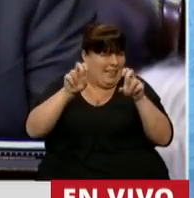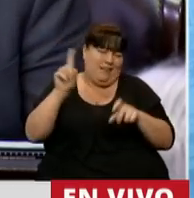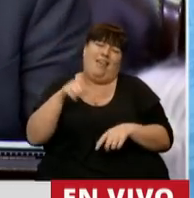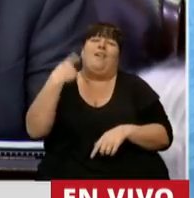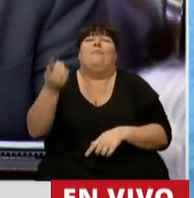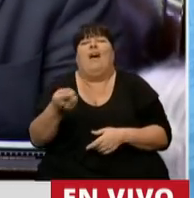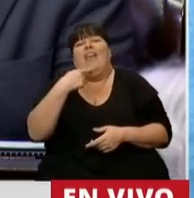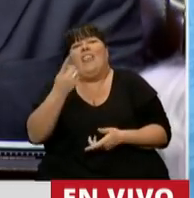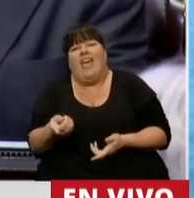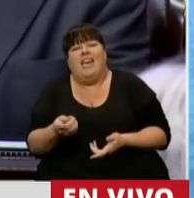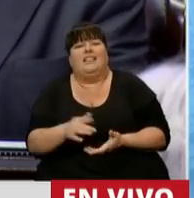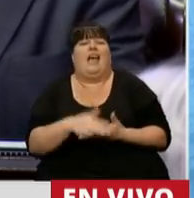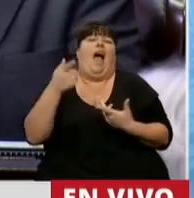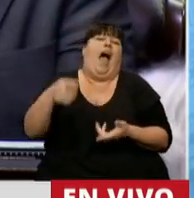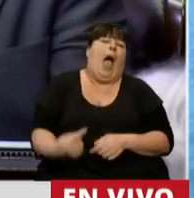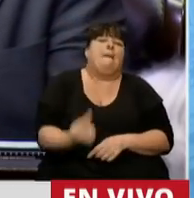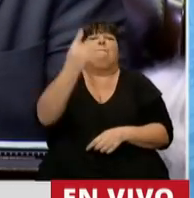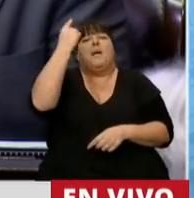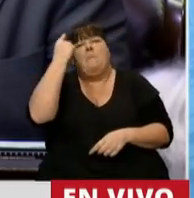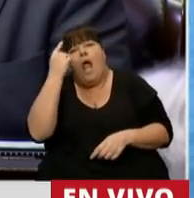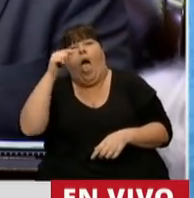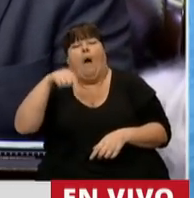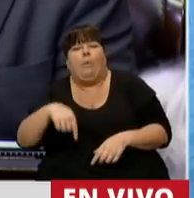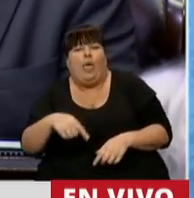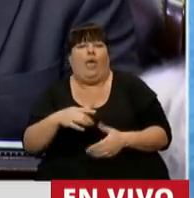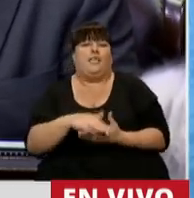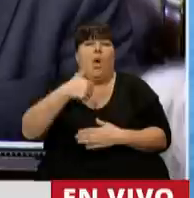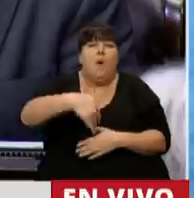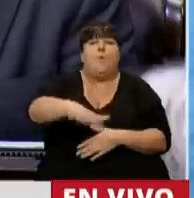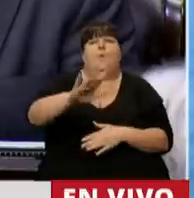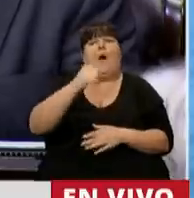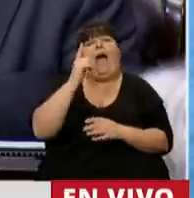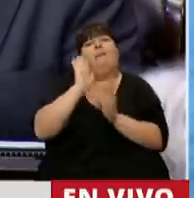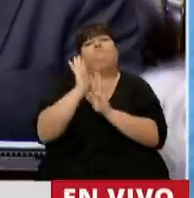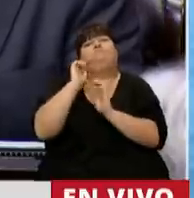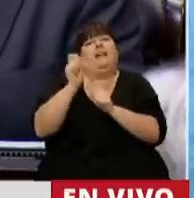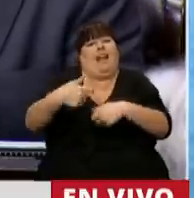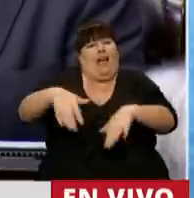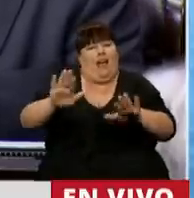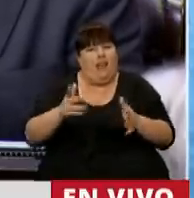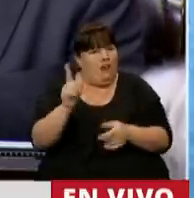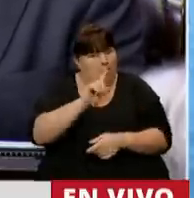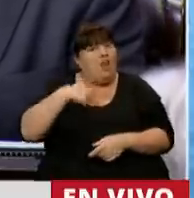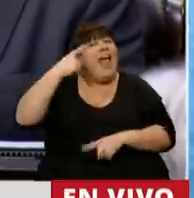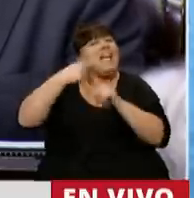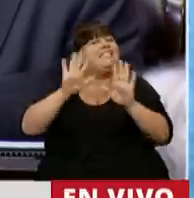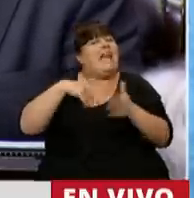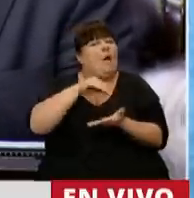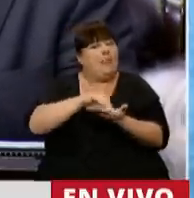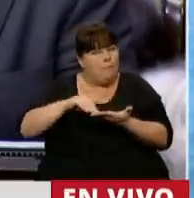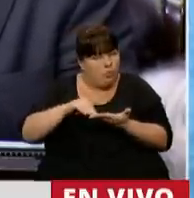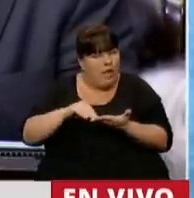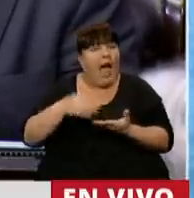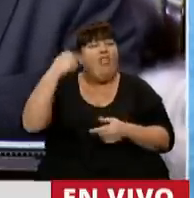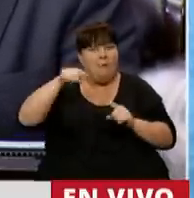nos vengamos además con el cuento de que esta es la primera vez que se va a hacer una excepción. Yo era diputado, presidente,